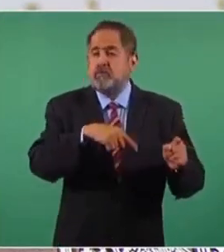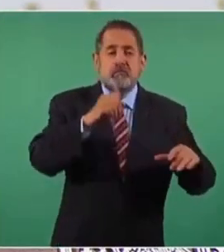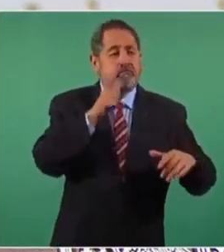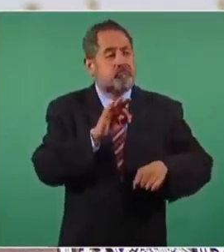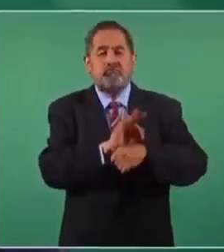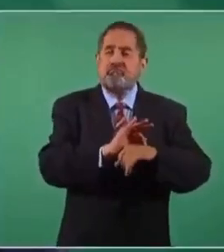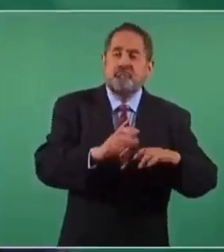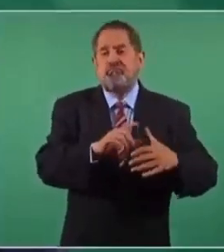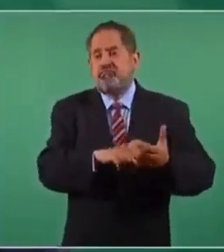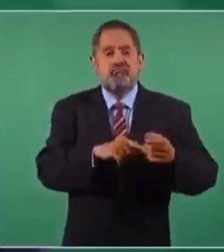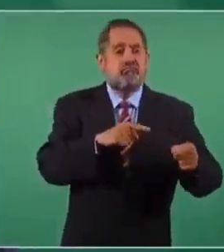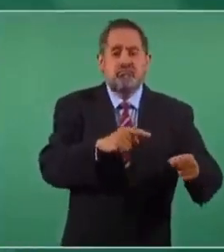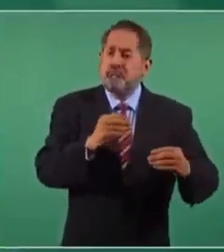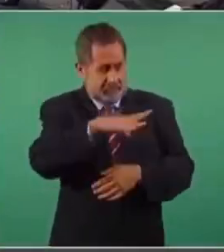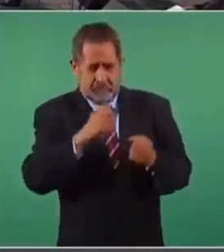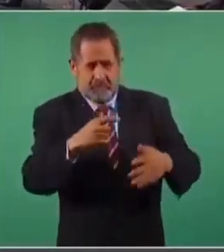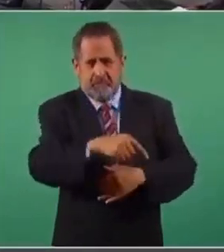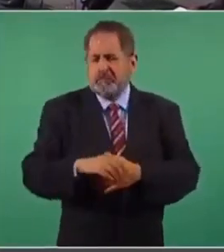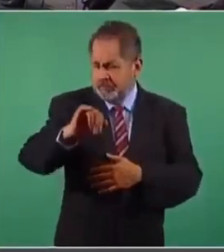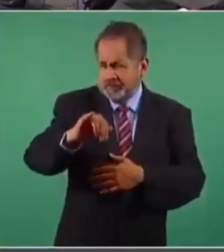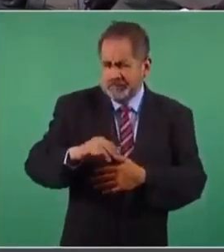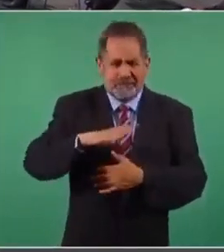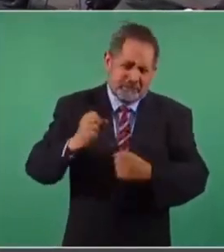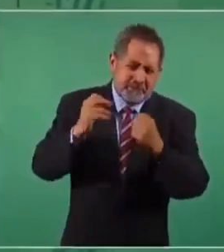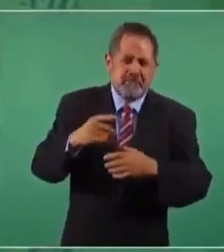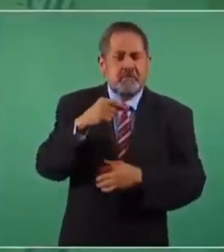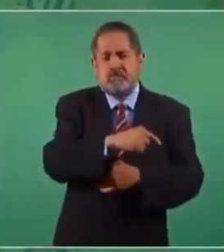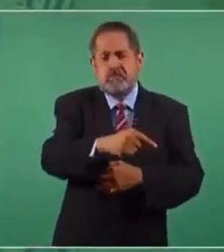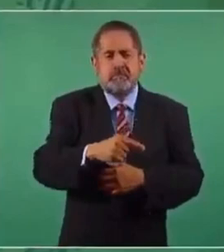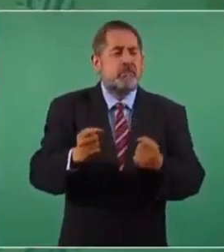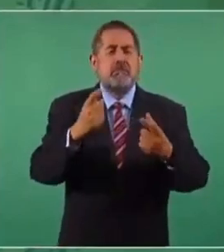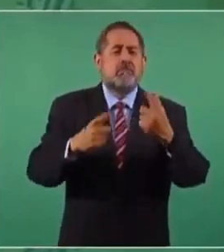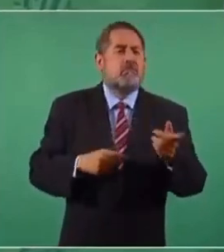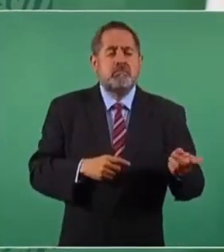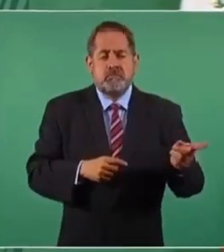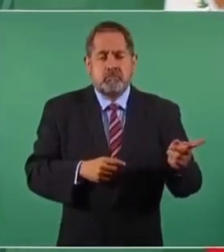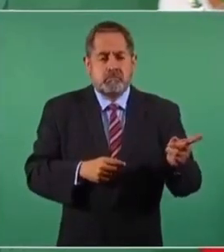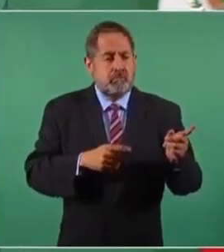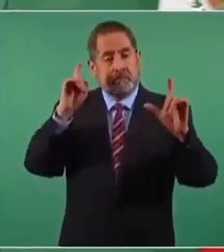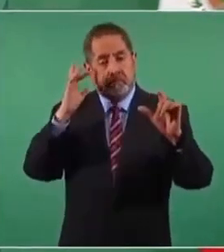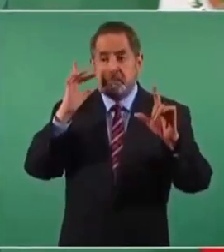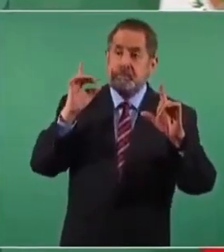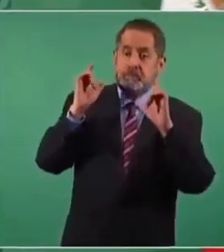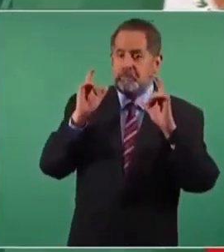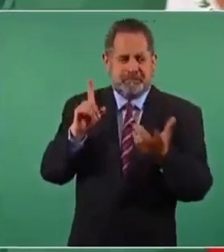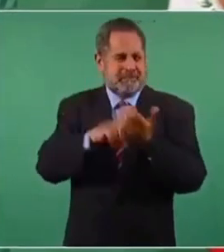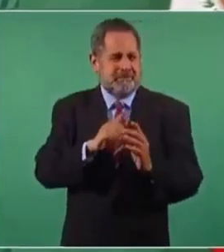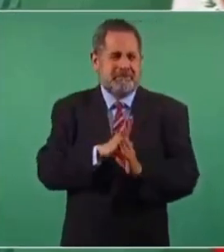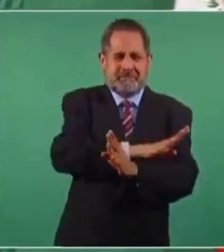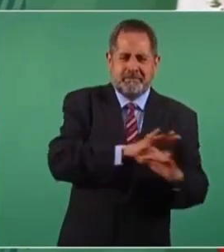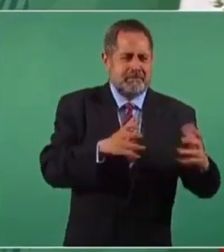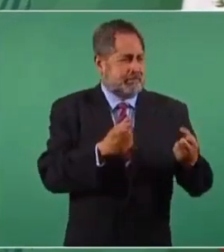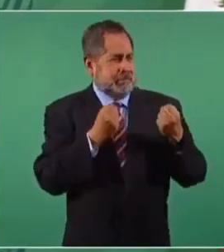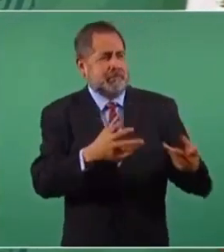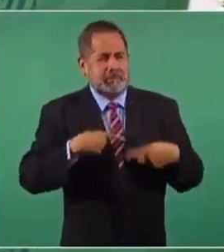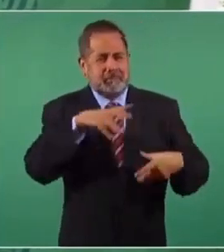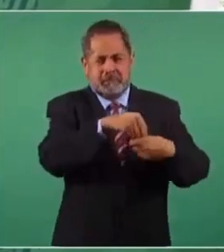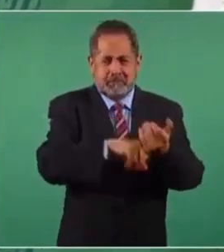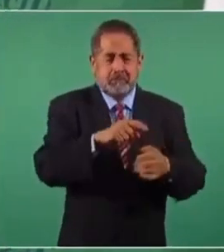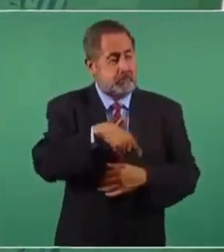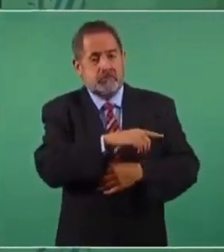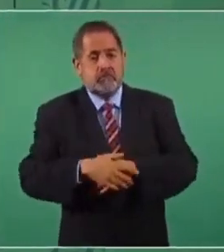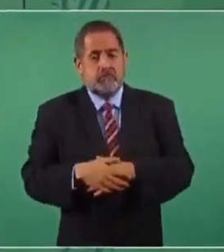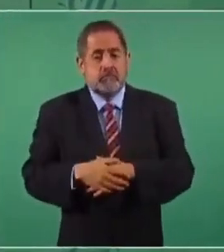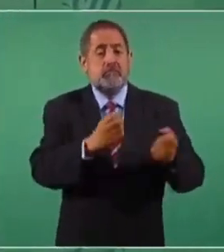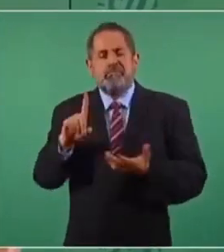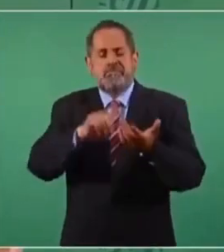defienden muchos. No sólo los que se fueron a retratar, muchos más. Con todo respeto. Hasta lo que te